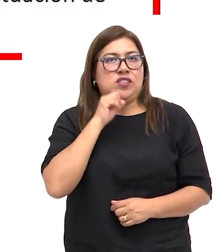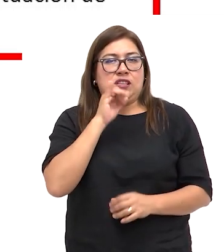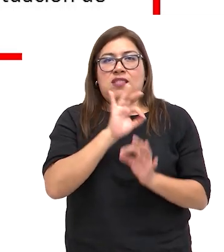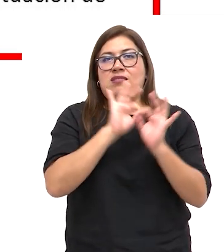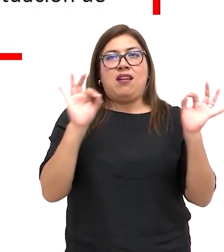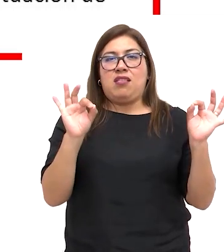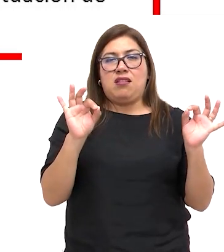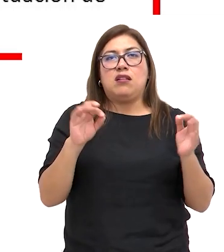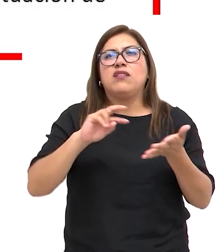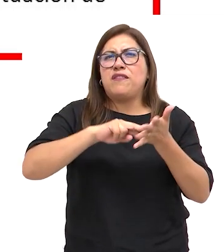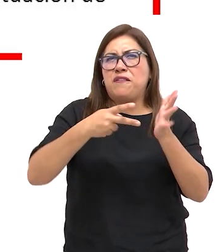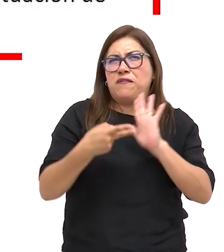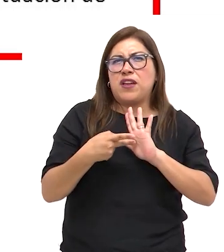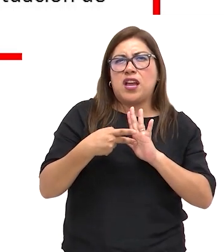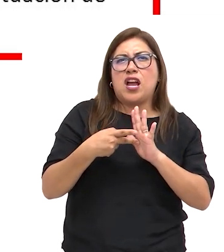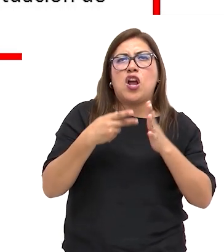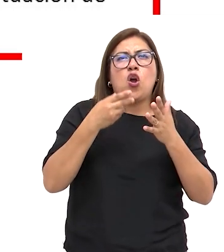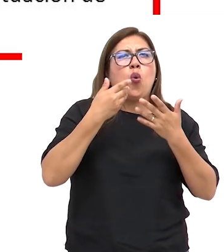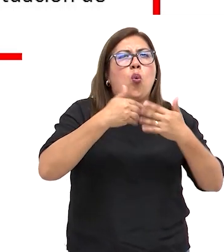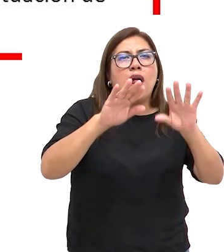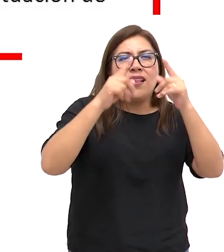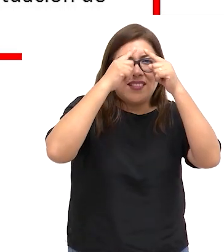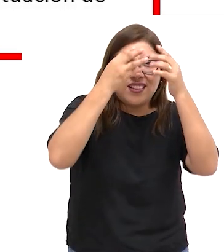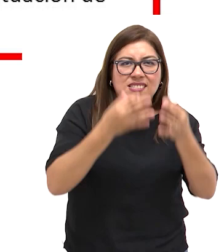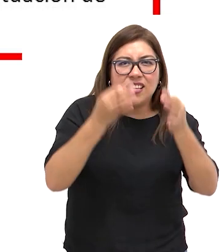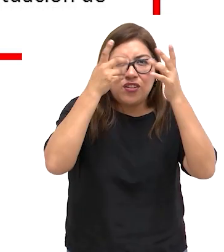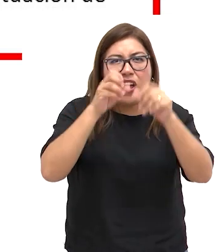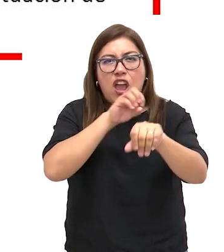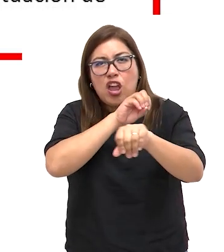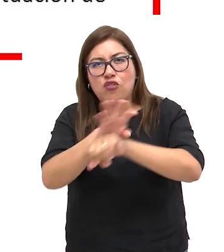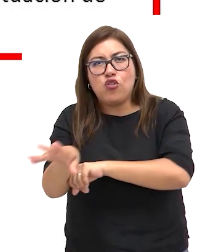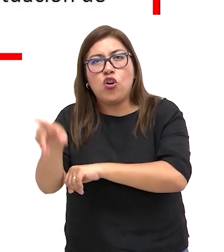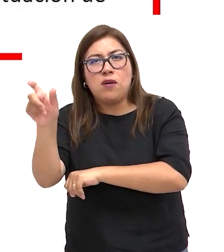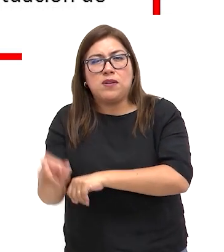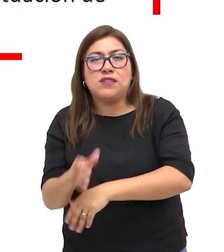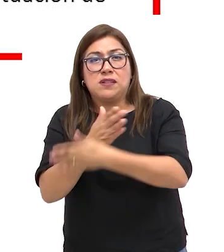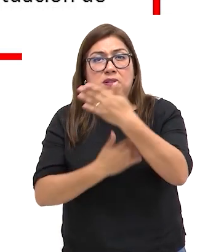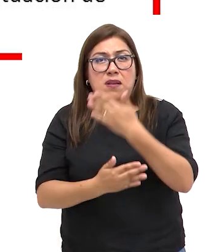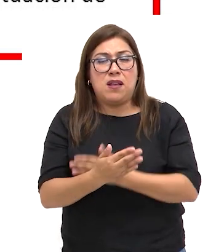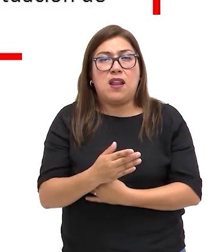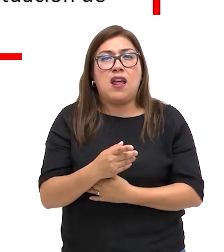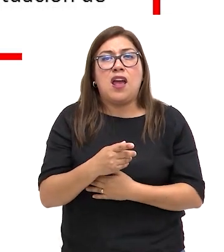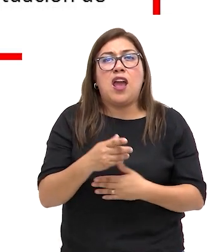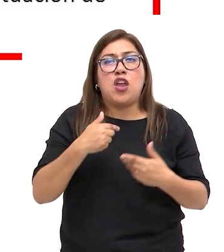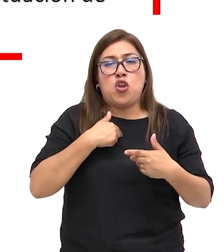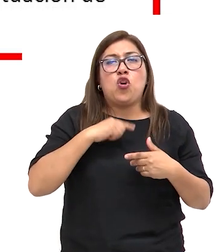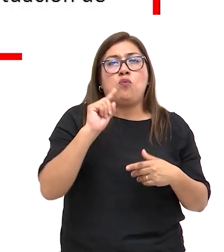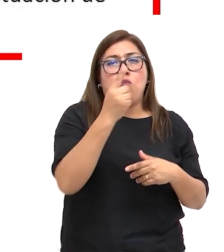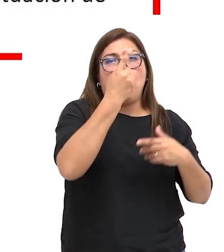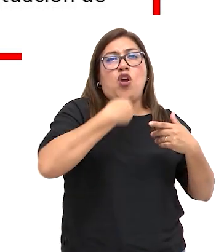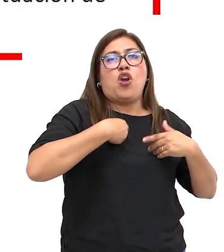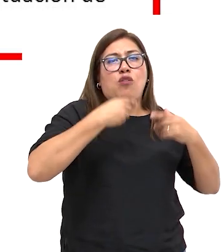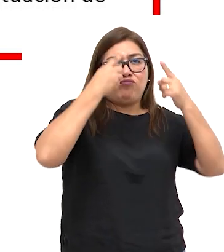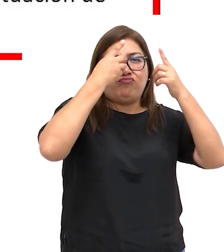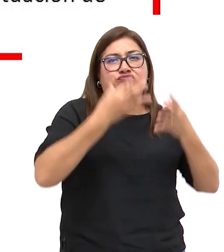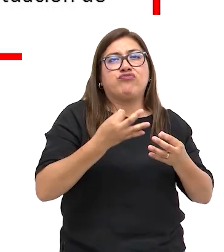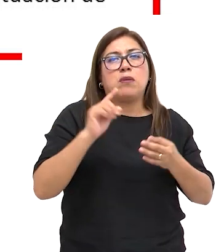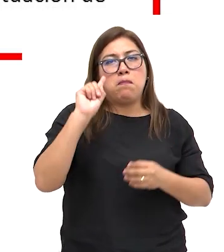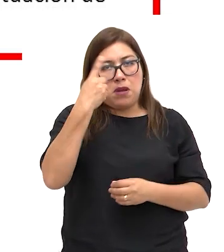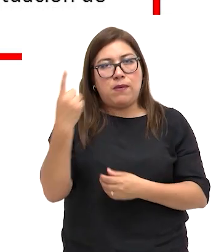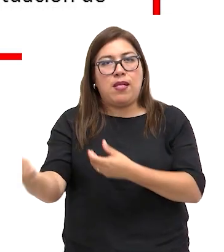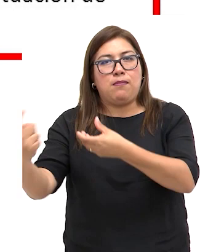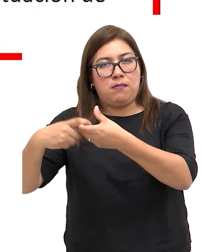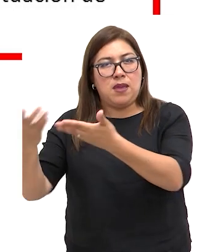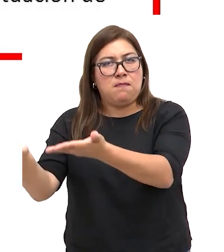significa que ninguna decisión que influya sobre las personas con discapacidad debe tomarse sin considerar su